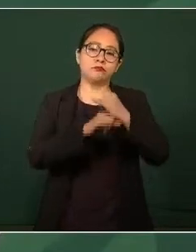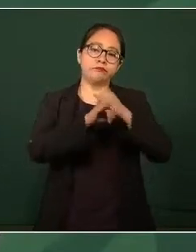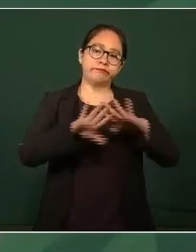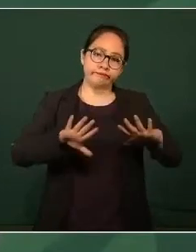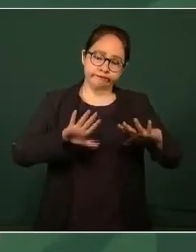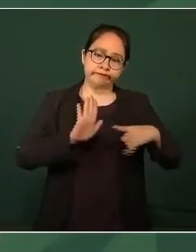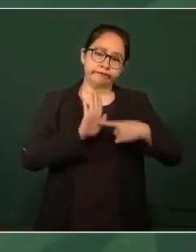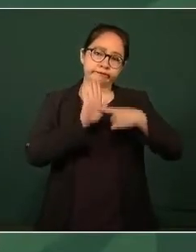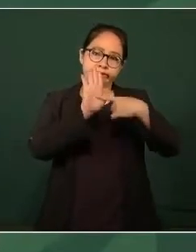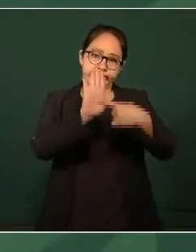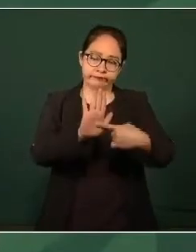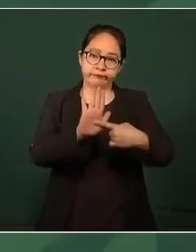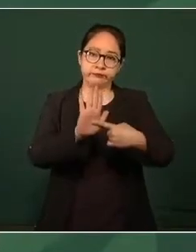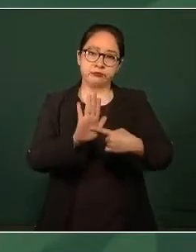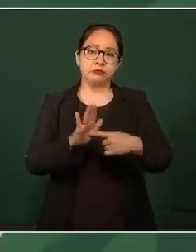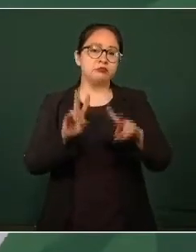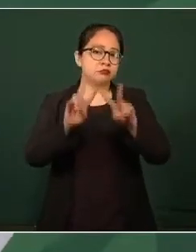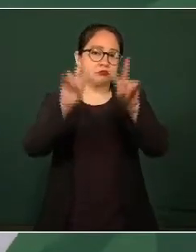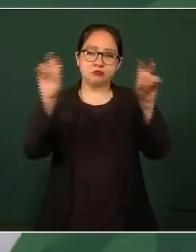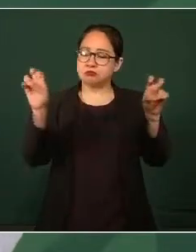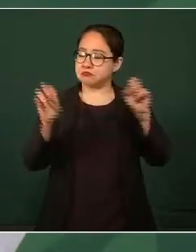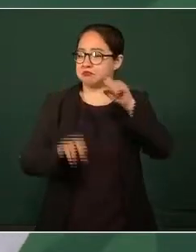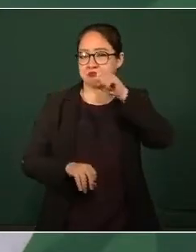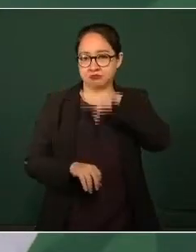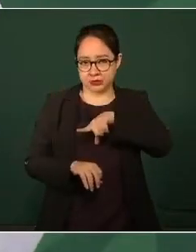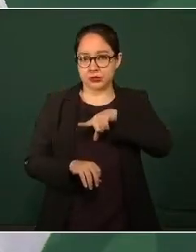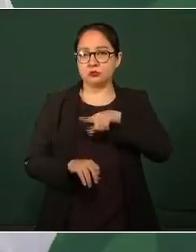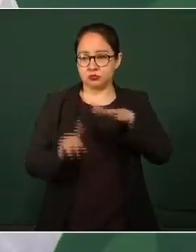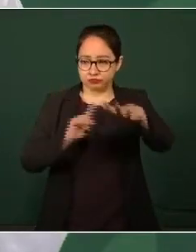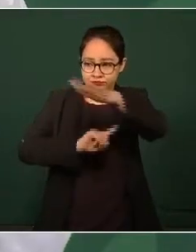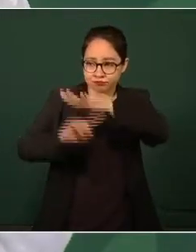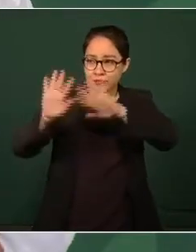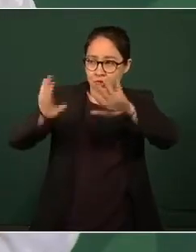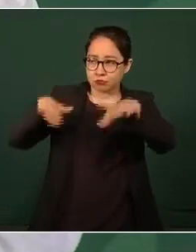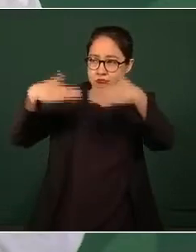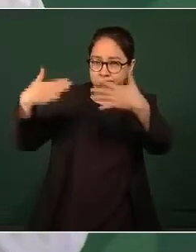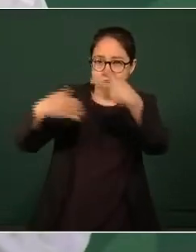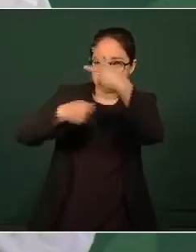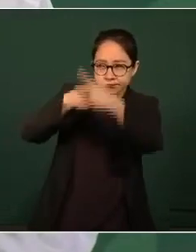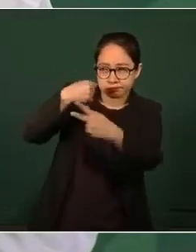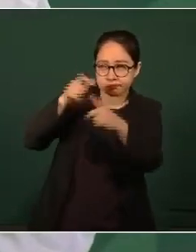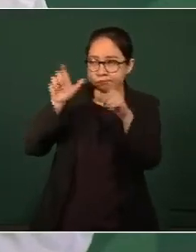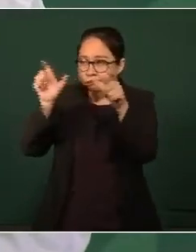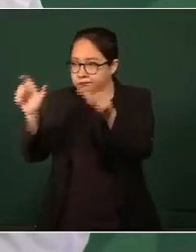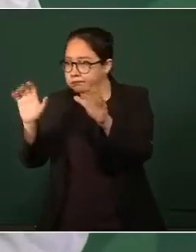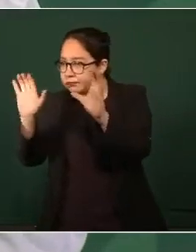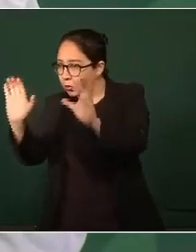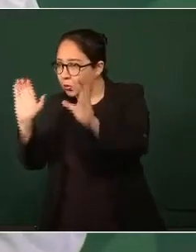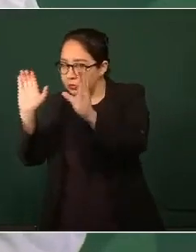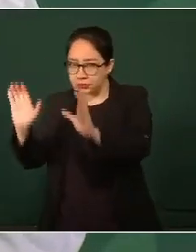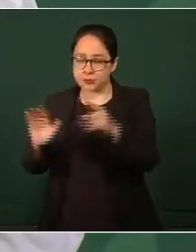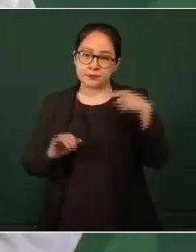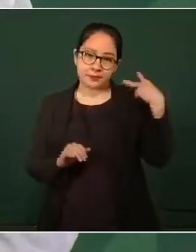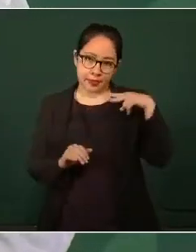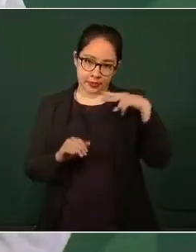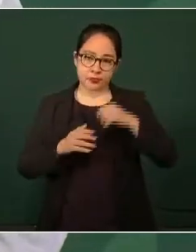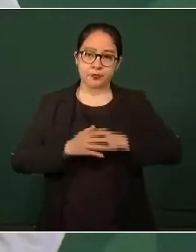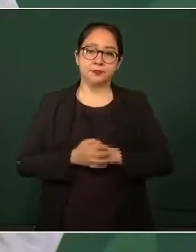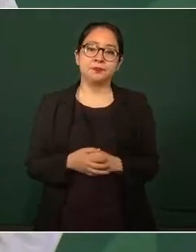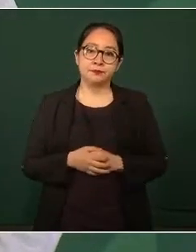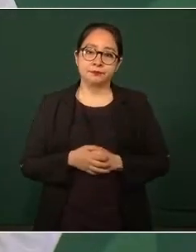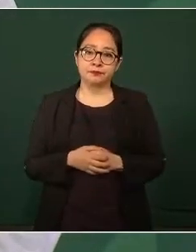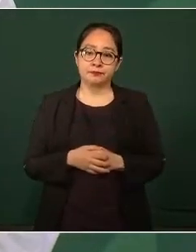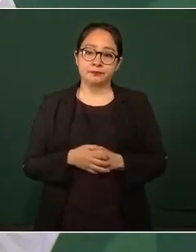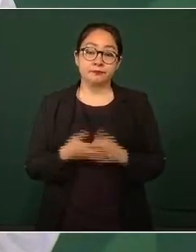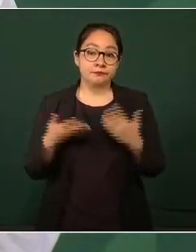sobre el mismo tema la seguridad pública en Veracruz. Yo